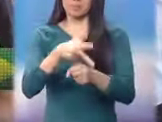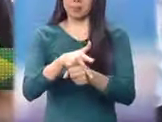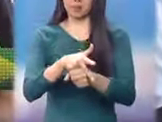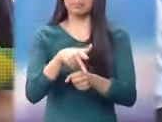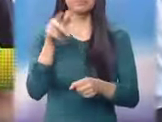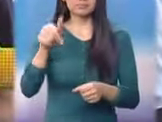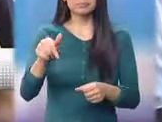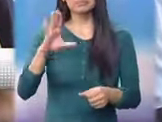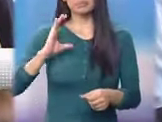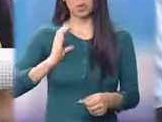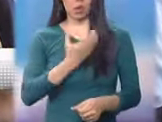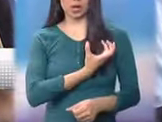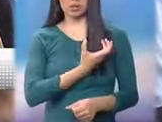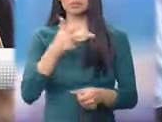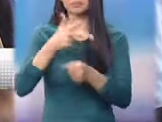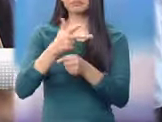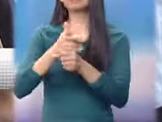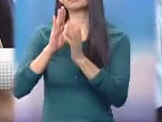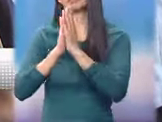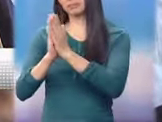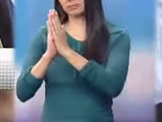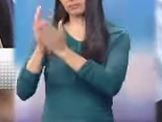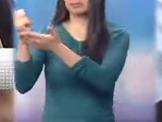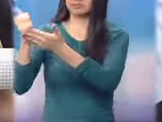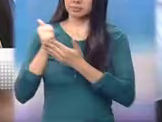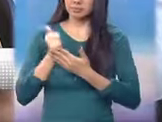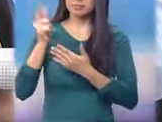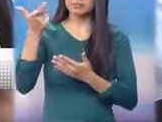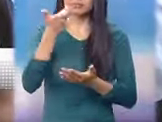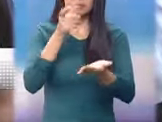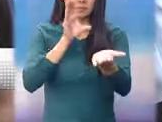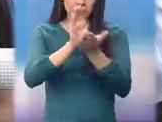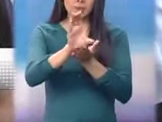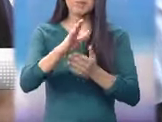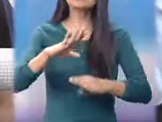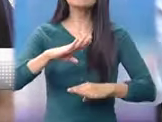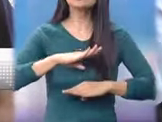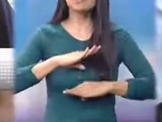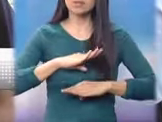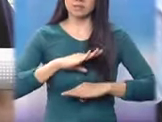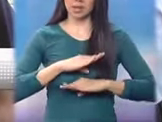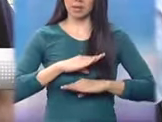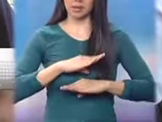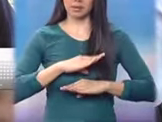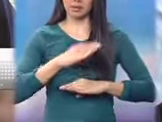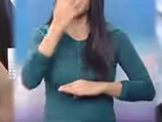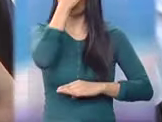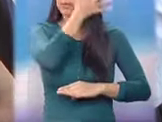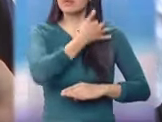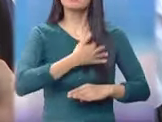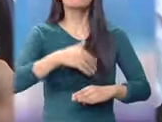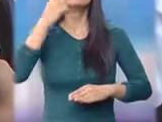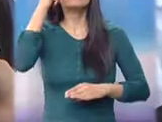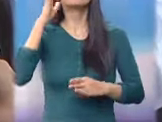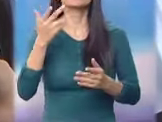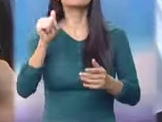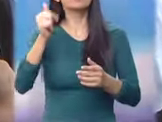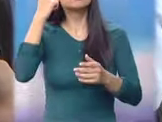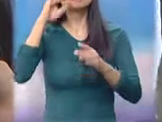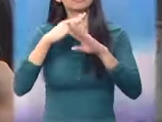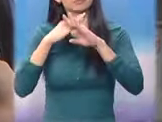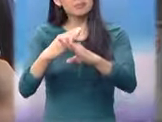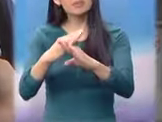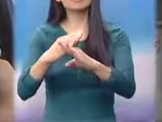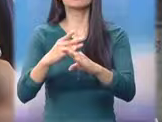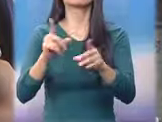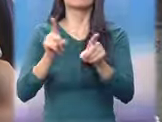de la República estamos haciendo un llamado para que ubiquen los fondos suficientes para erradicar, prevenir y sancionar el